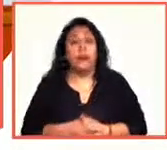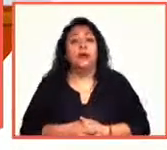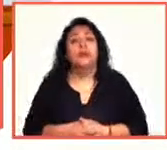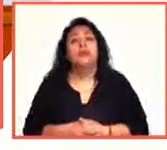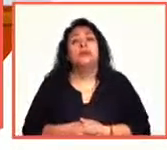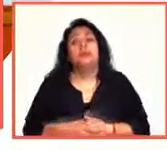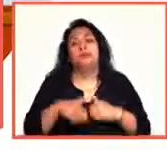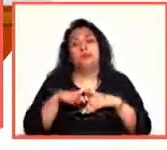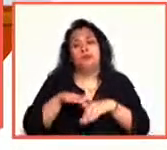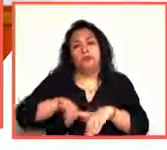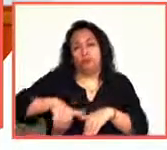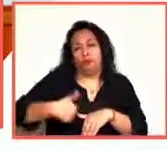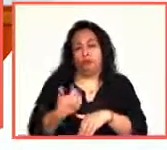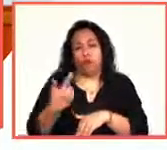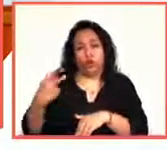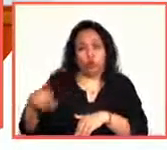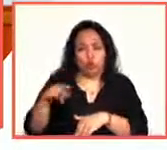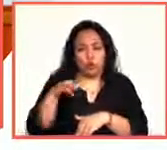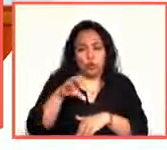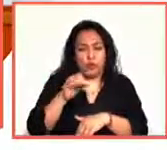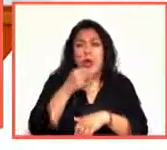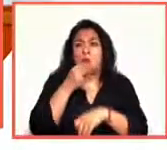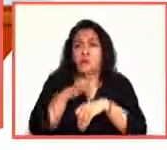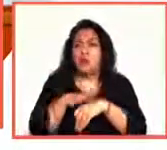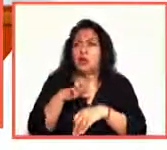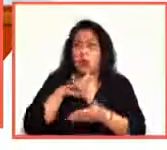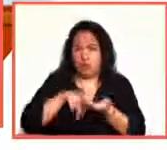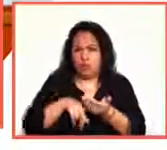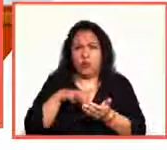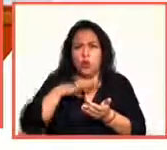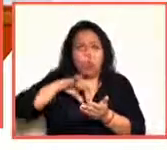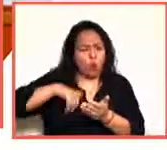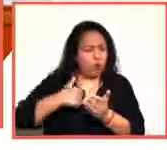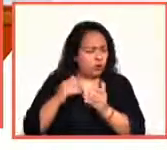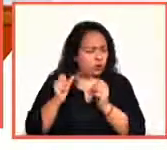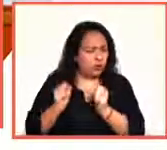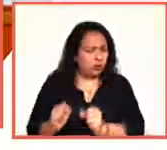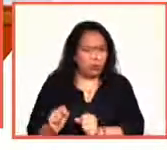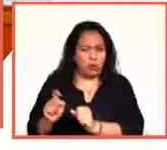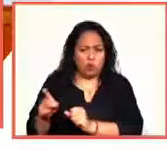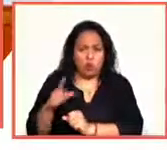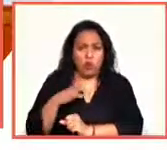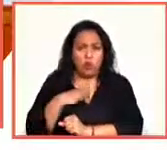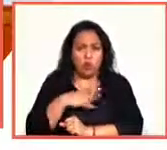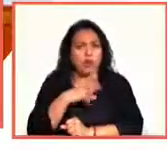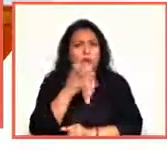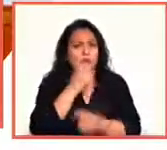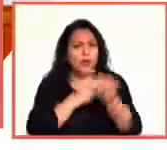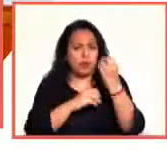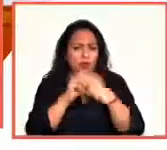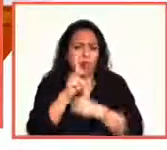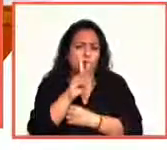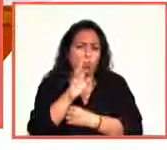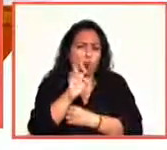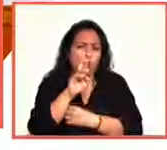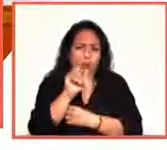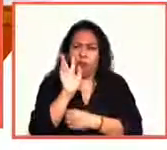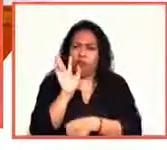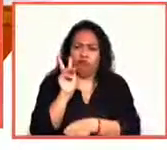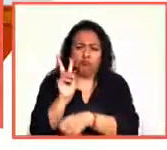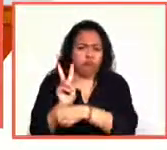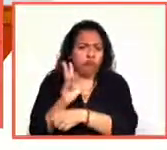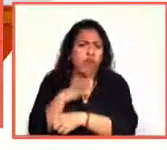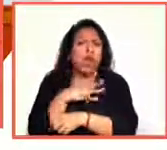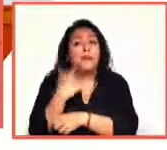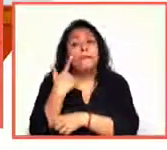acervo que tiene el MACO, se informó que se encuentra seguro en la bóveda. La obra está resguardada, tenemos que checar los